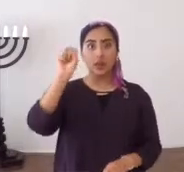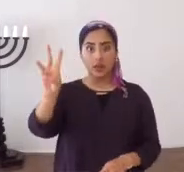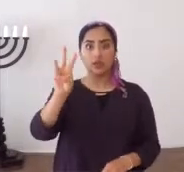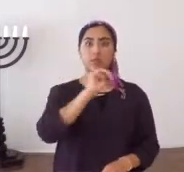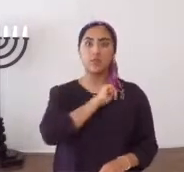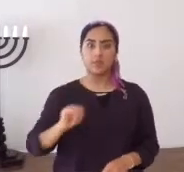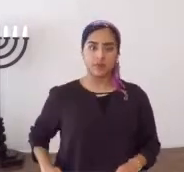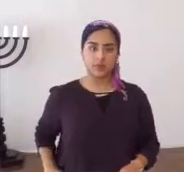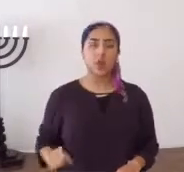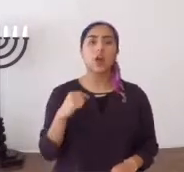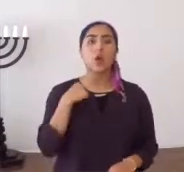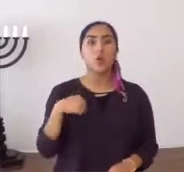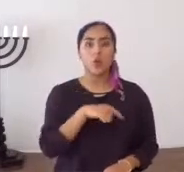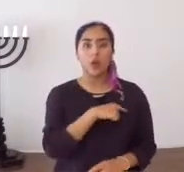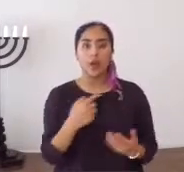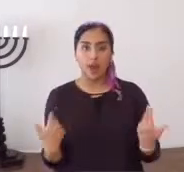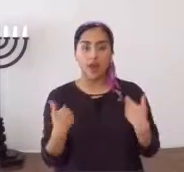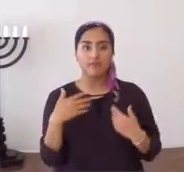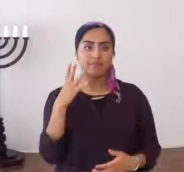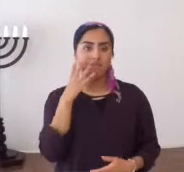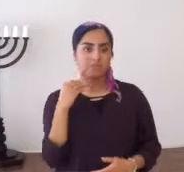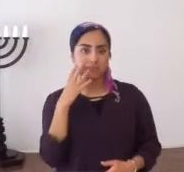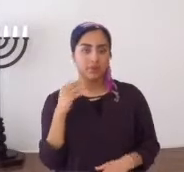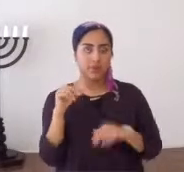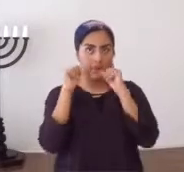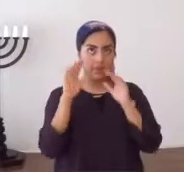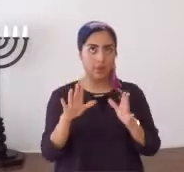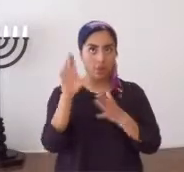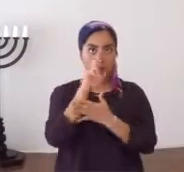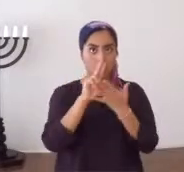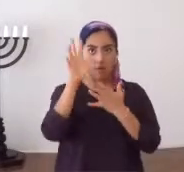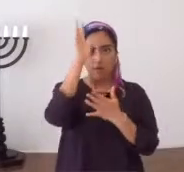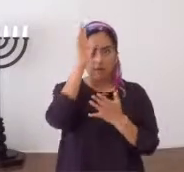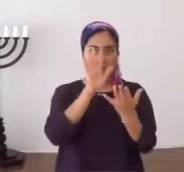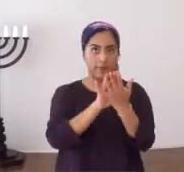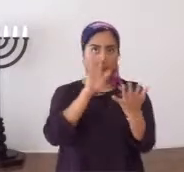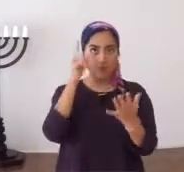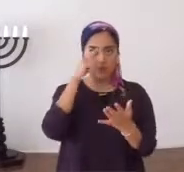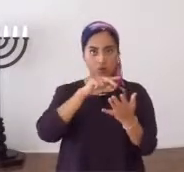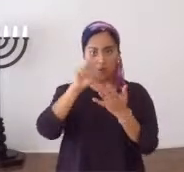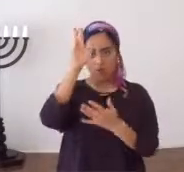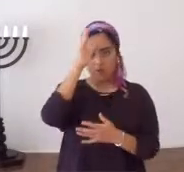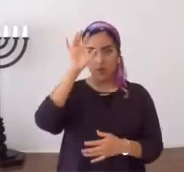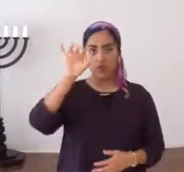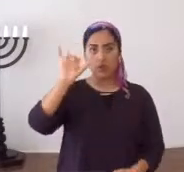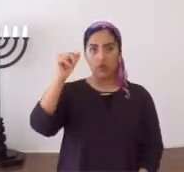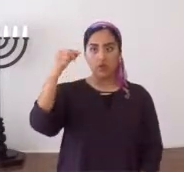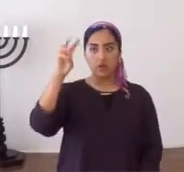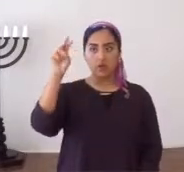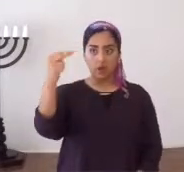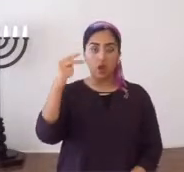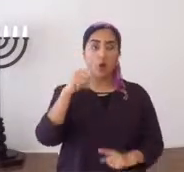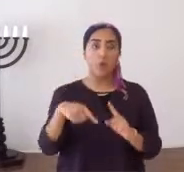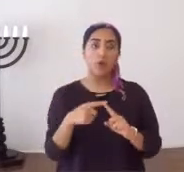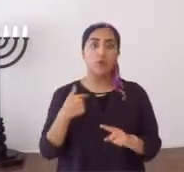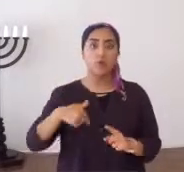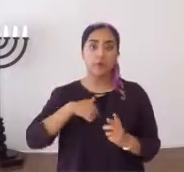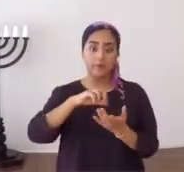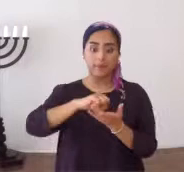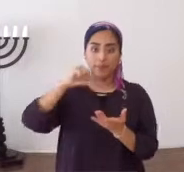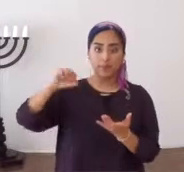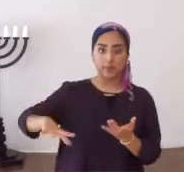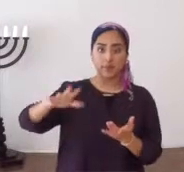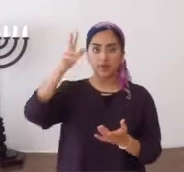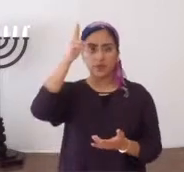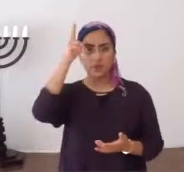Yahshua Hamashiach. Nosotros tenemos la experiencia, Baruch Hashem Yahweh, la gloria es para el Eterno Yahweh, que al hacer